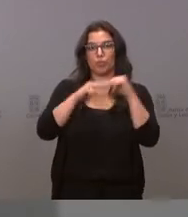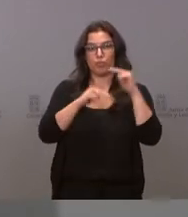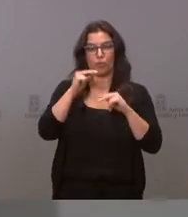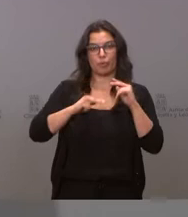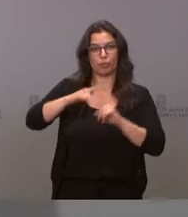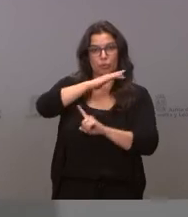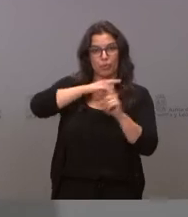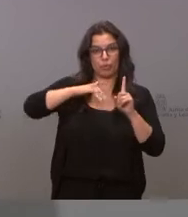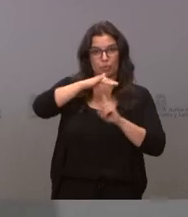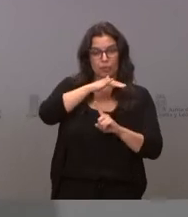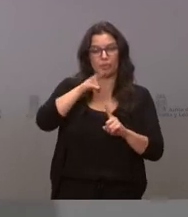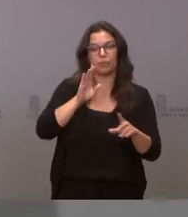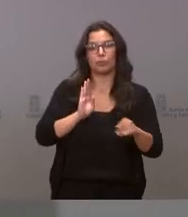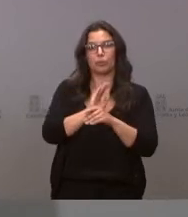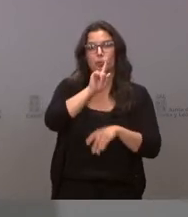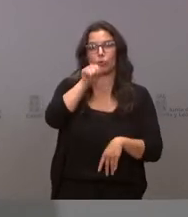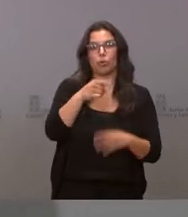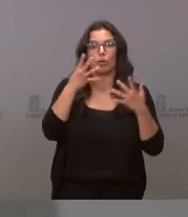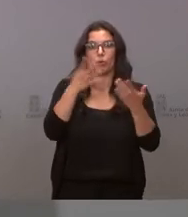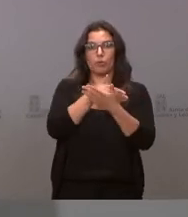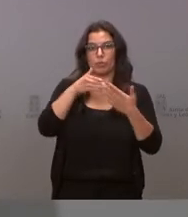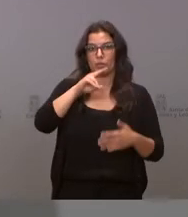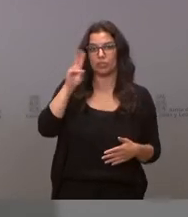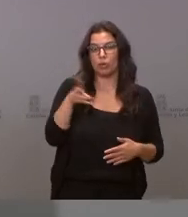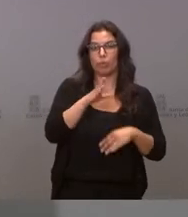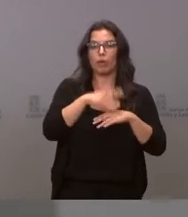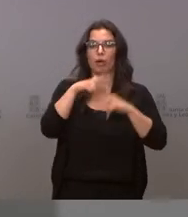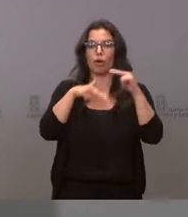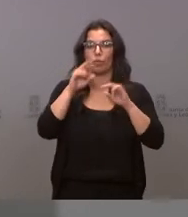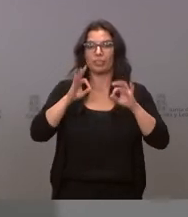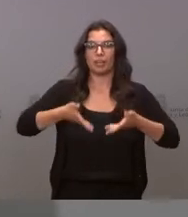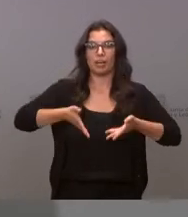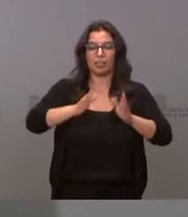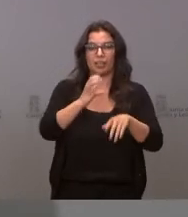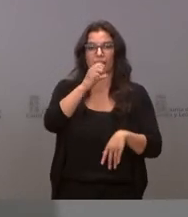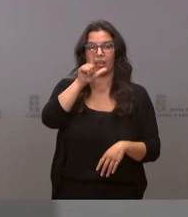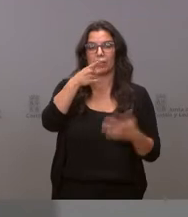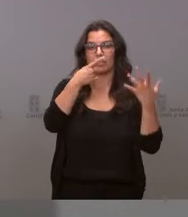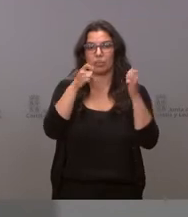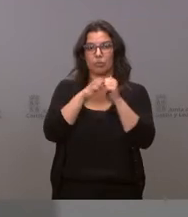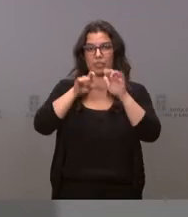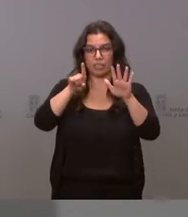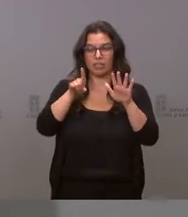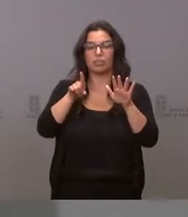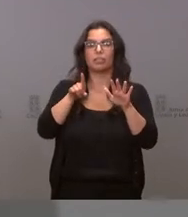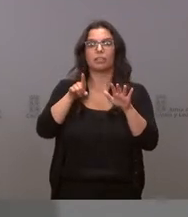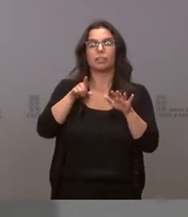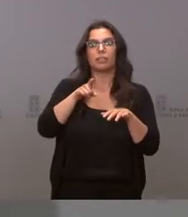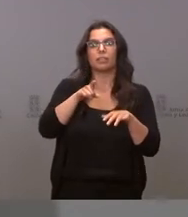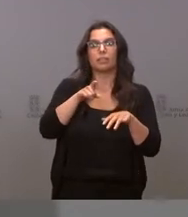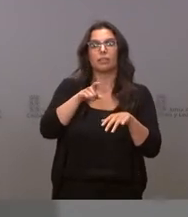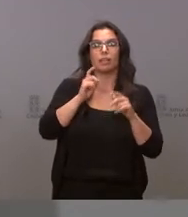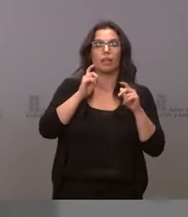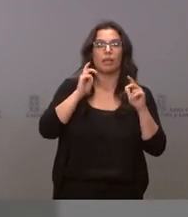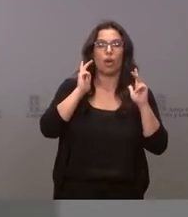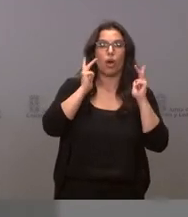destina 1,9 millones de euros para obras en la carretera CL 626, entre las localidades de Boñar y